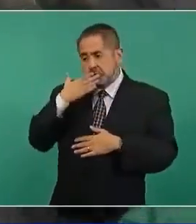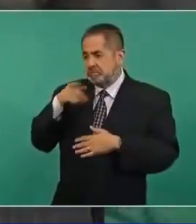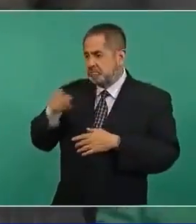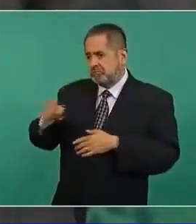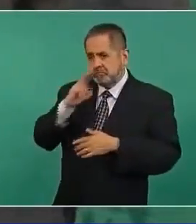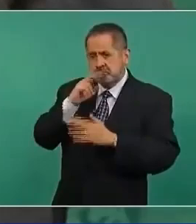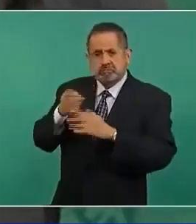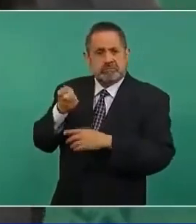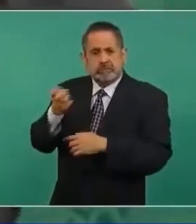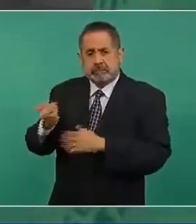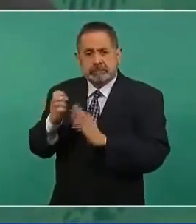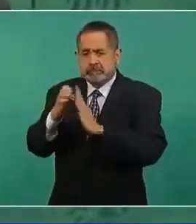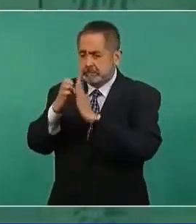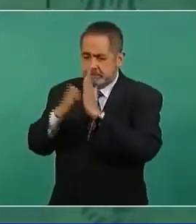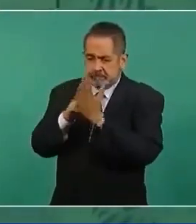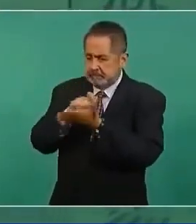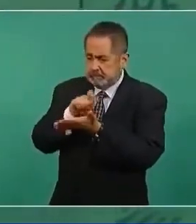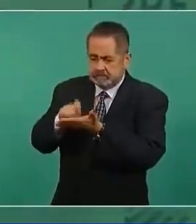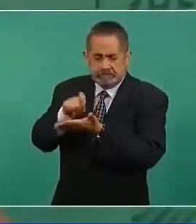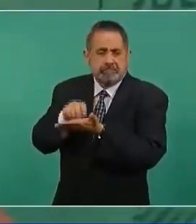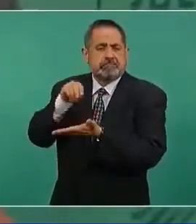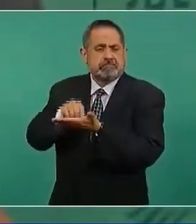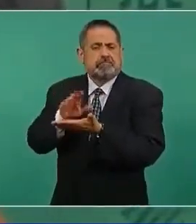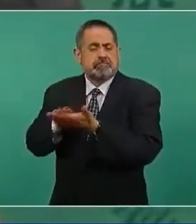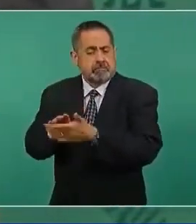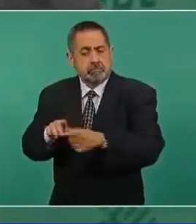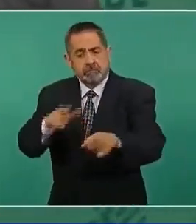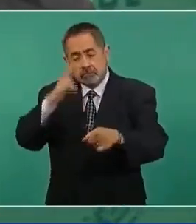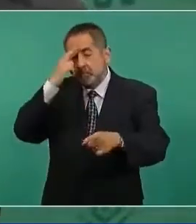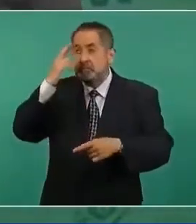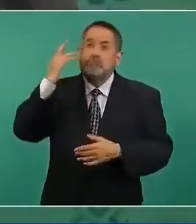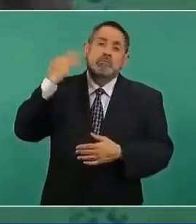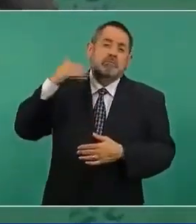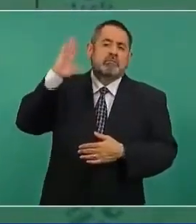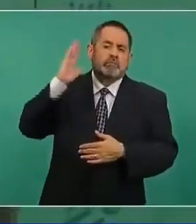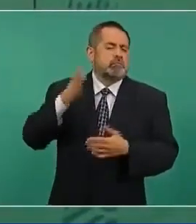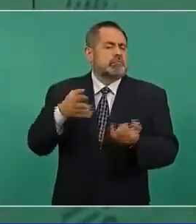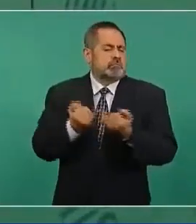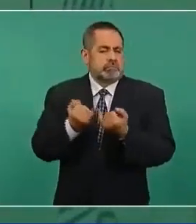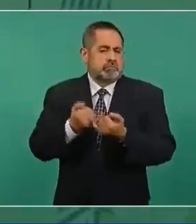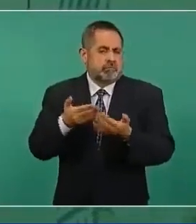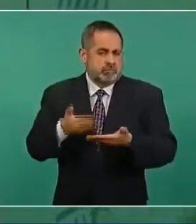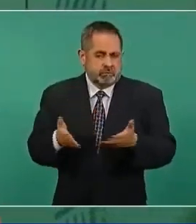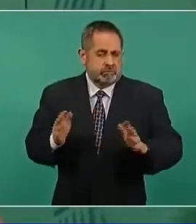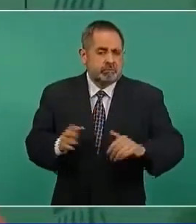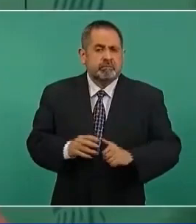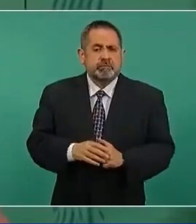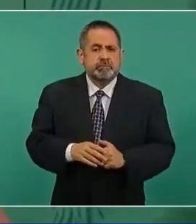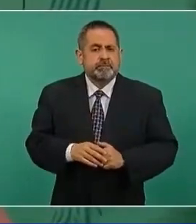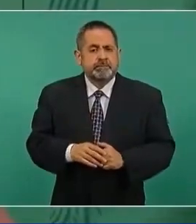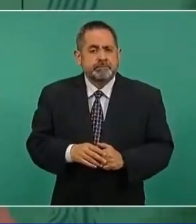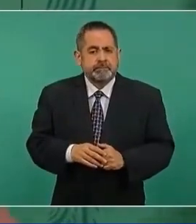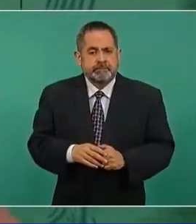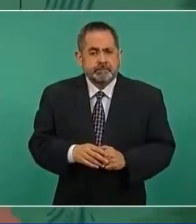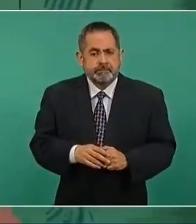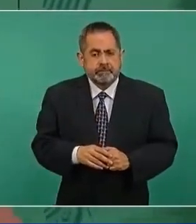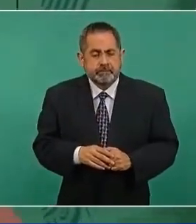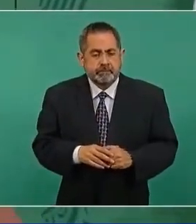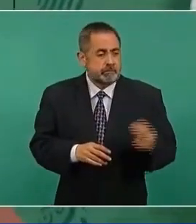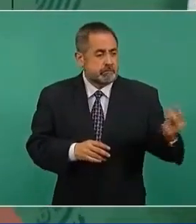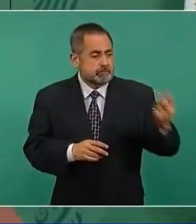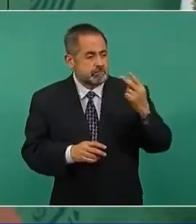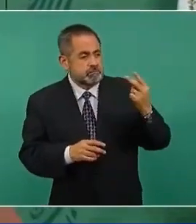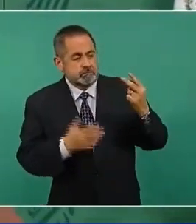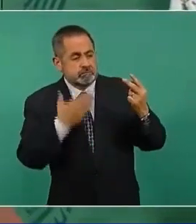porque en aquel entonces, como ahora, desgraciadamente, no nos veían